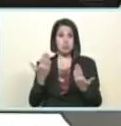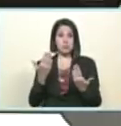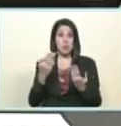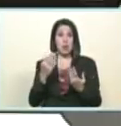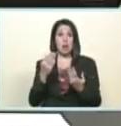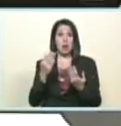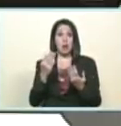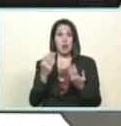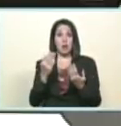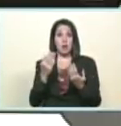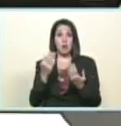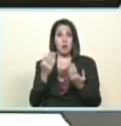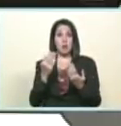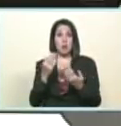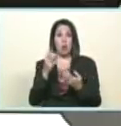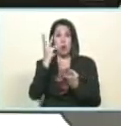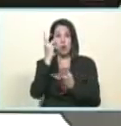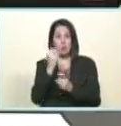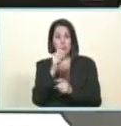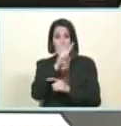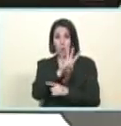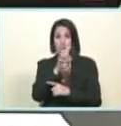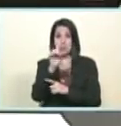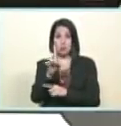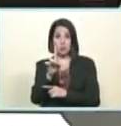número 41